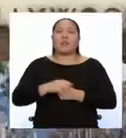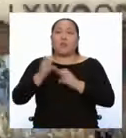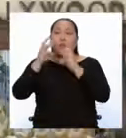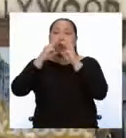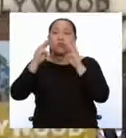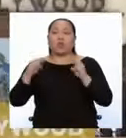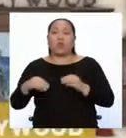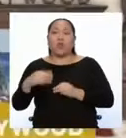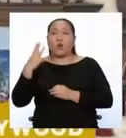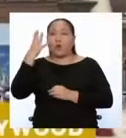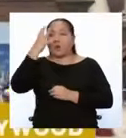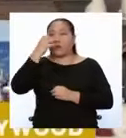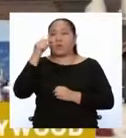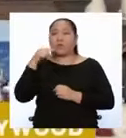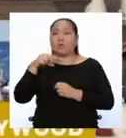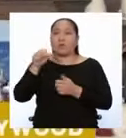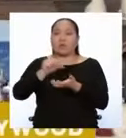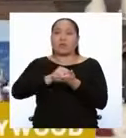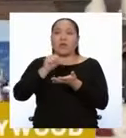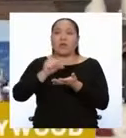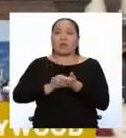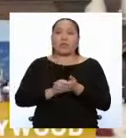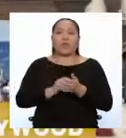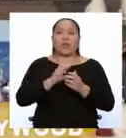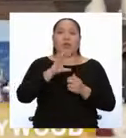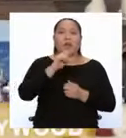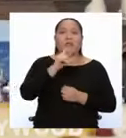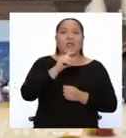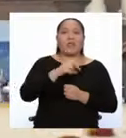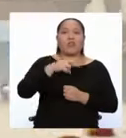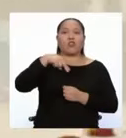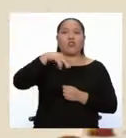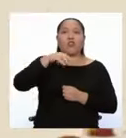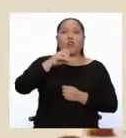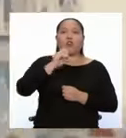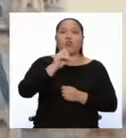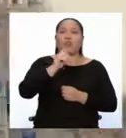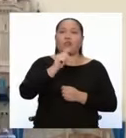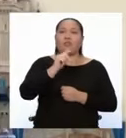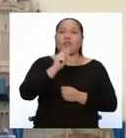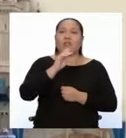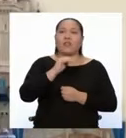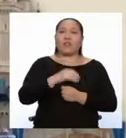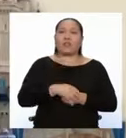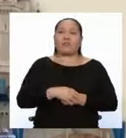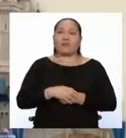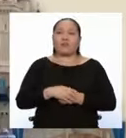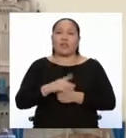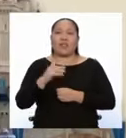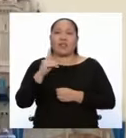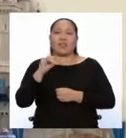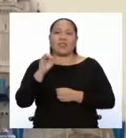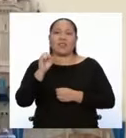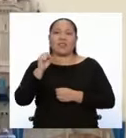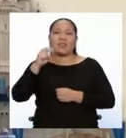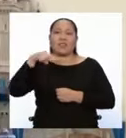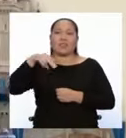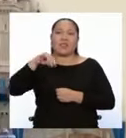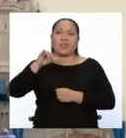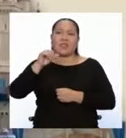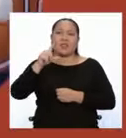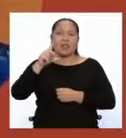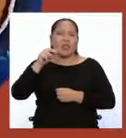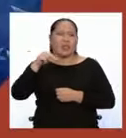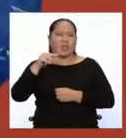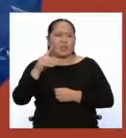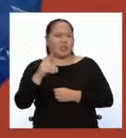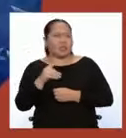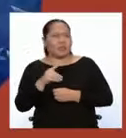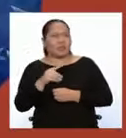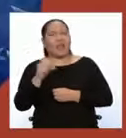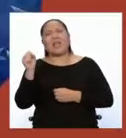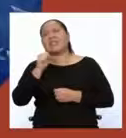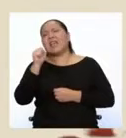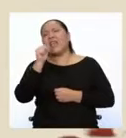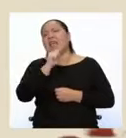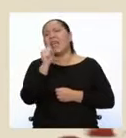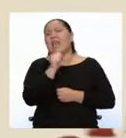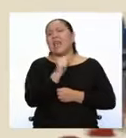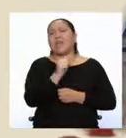Artes. La hermosa Catedral de Notre Dame y el famoso Jolín. Disneylandia y... ¿Disneylandia? ¡Sí!